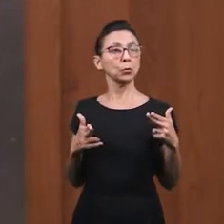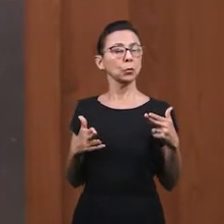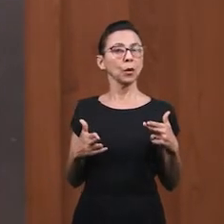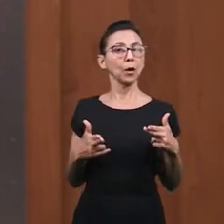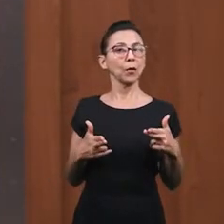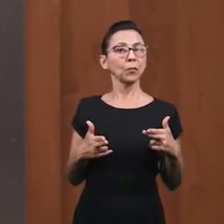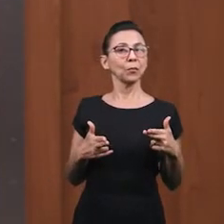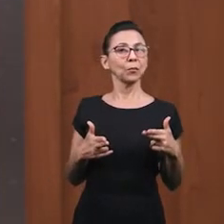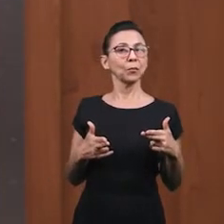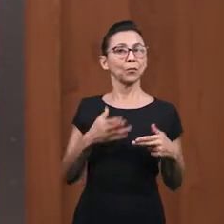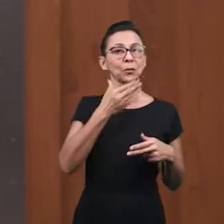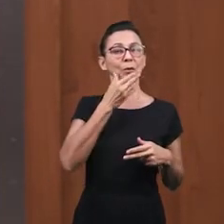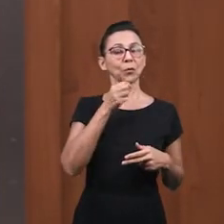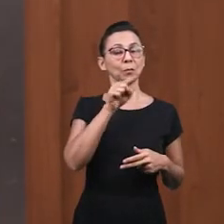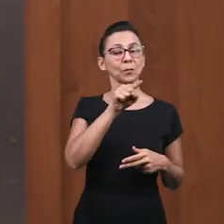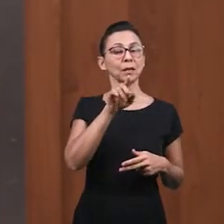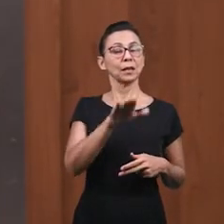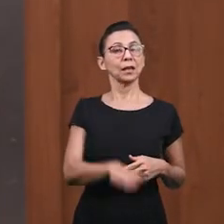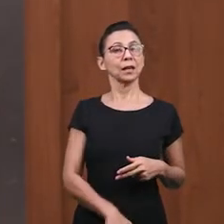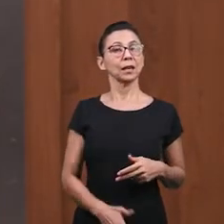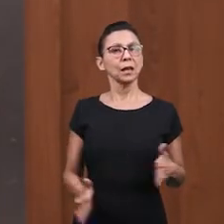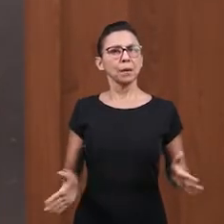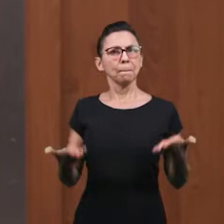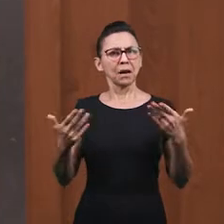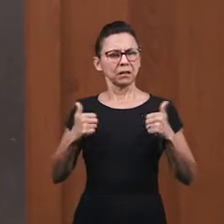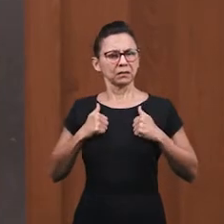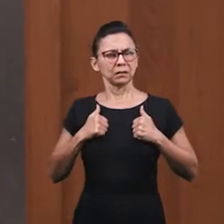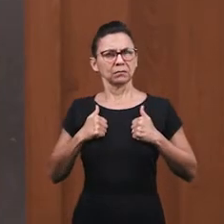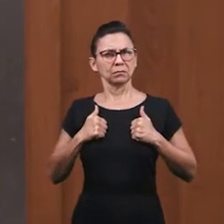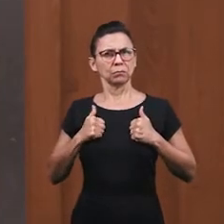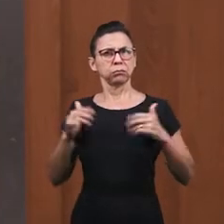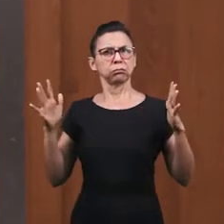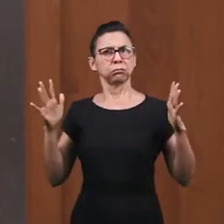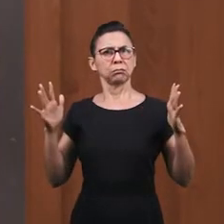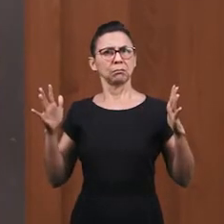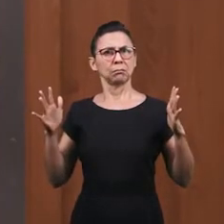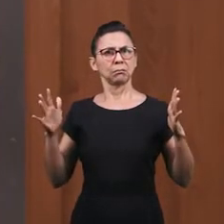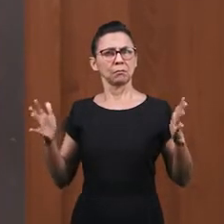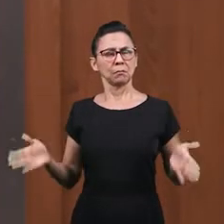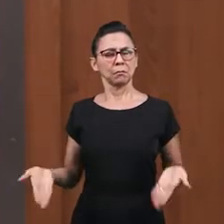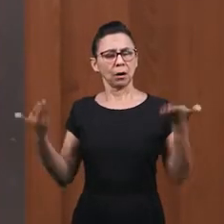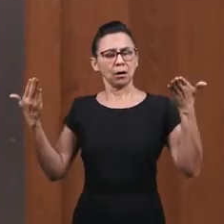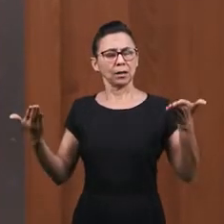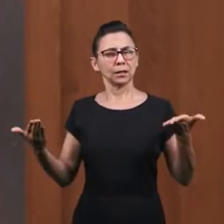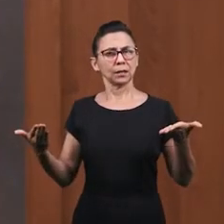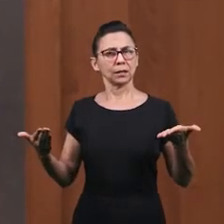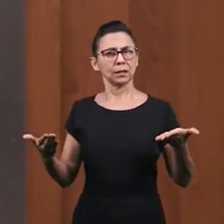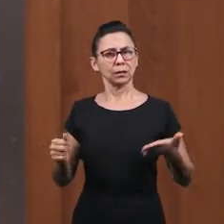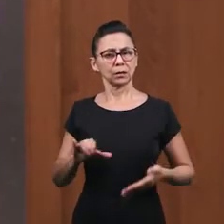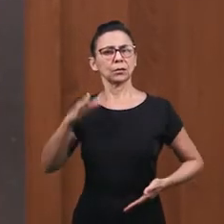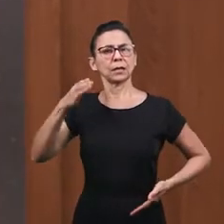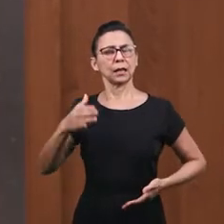Crean Adolescentes Que nuestro corazón Necesita ser como Desaqueo Descender del árbol